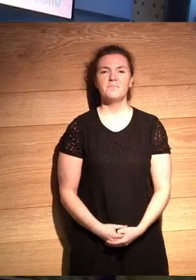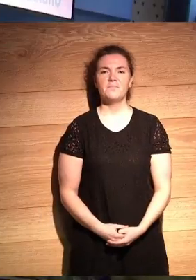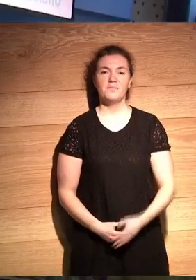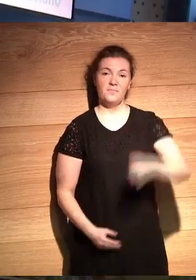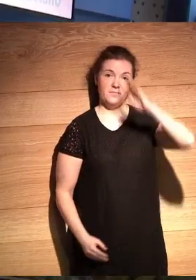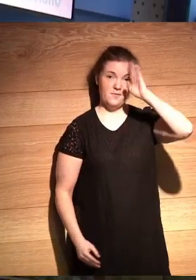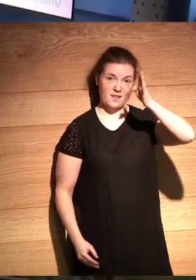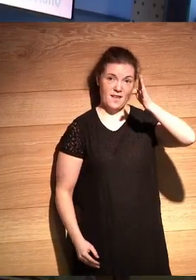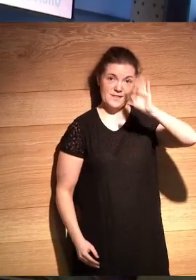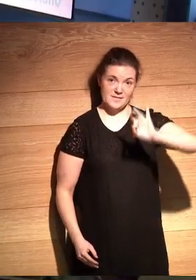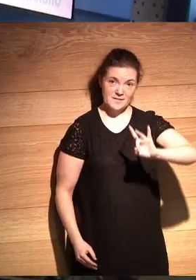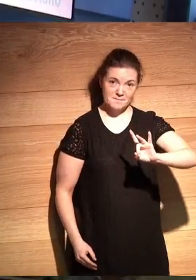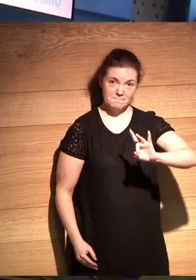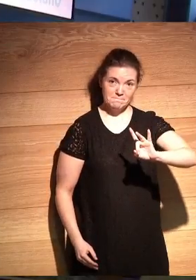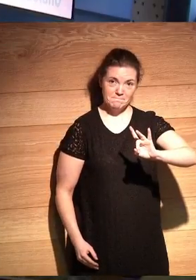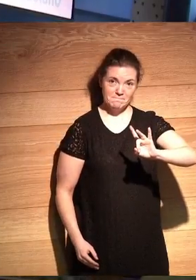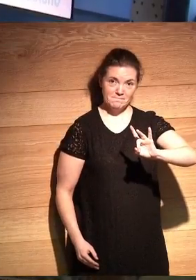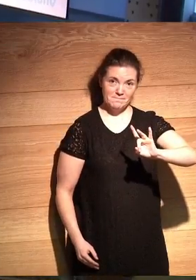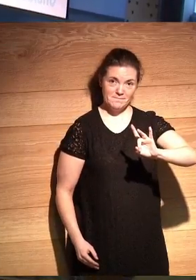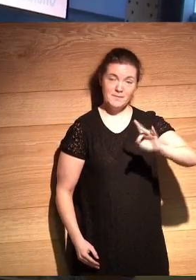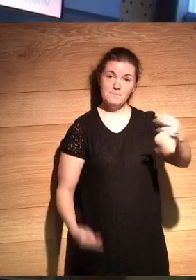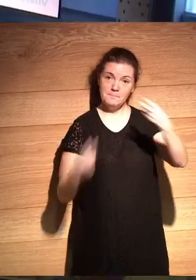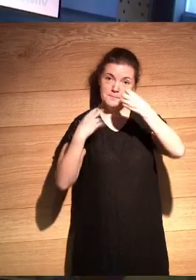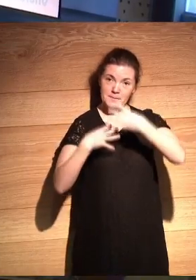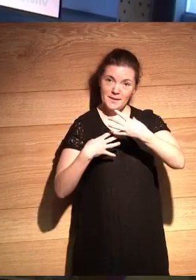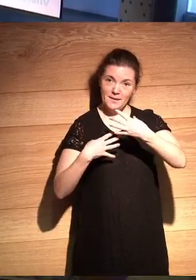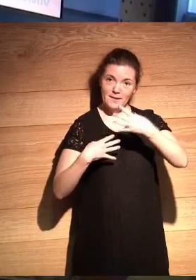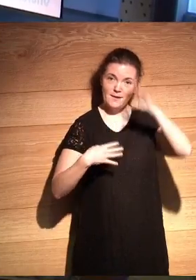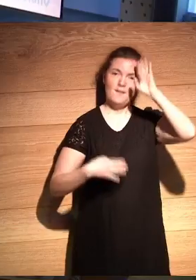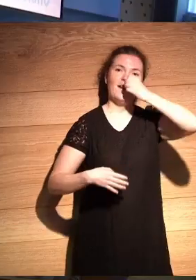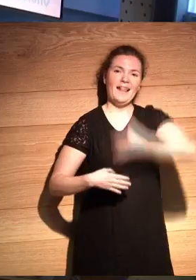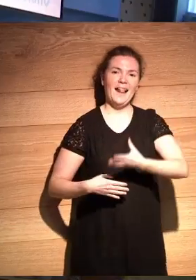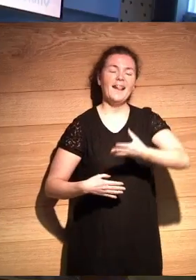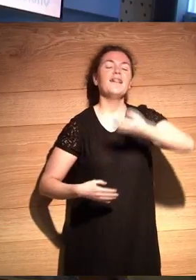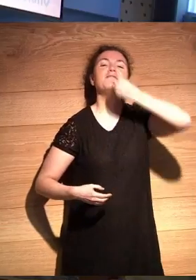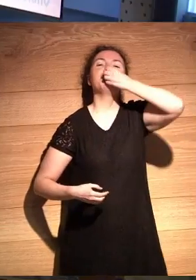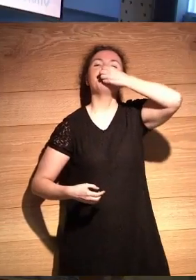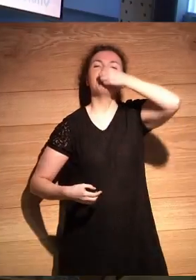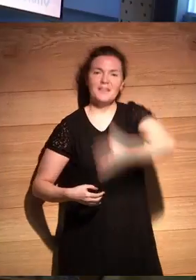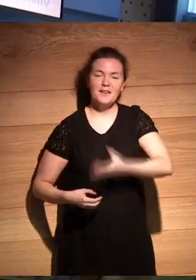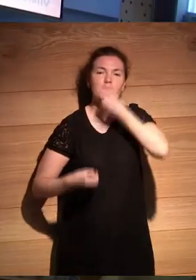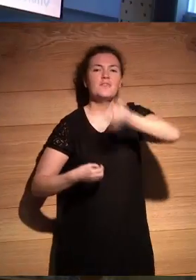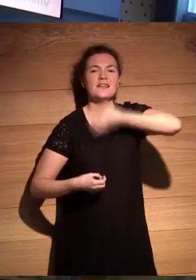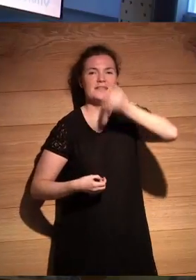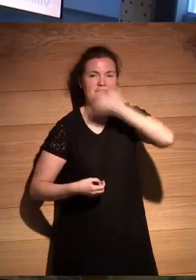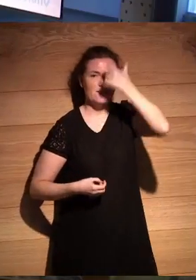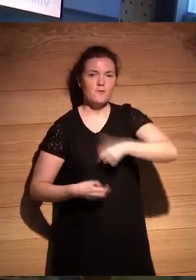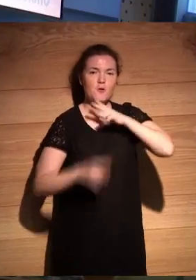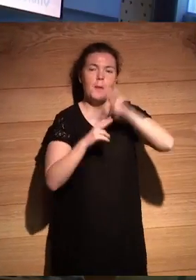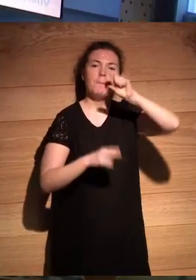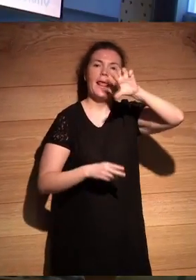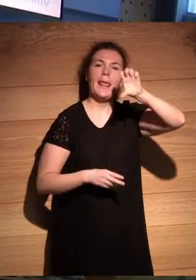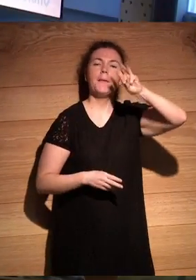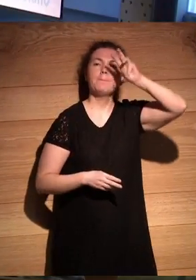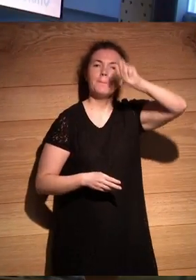hola, hola, ¿sí? ¿Me oís bien? ¿Sí? Hola, ¿qué tal? ¿Qué tal? Bueno, buenas tardes, yo soy Pera Ortín,